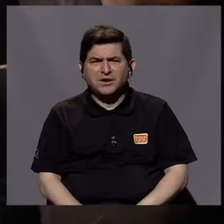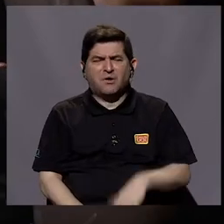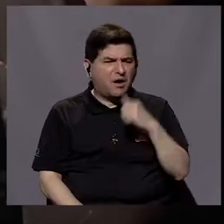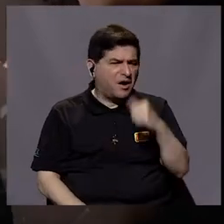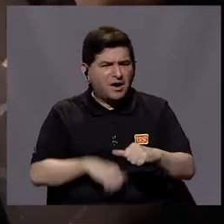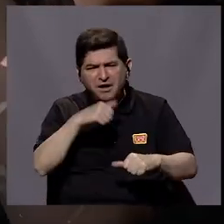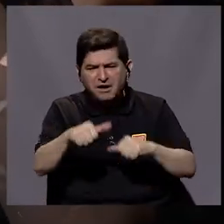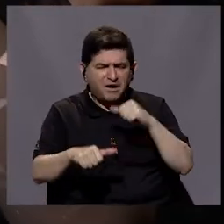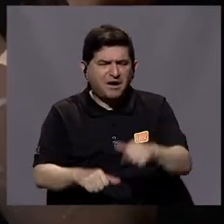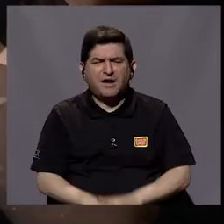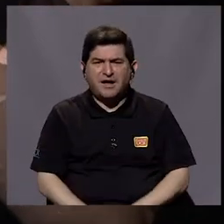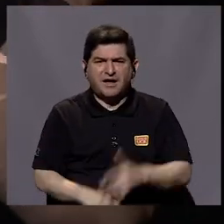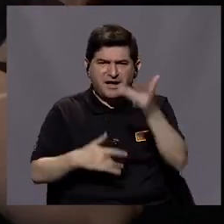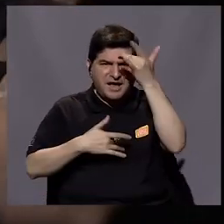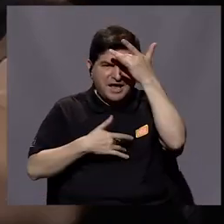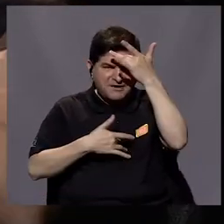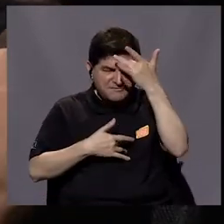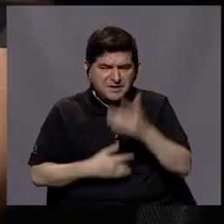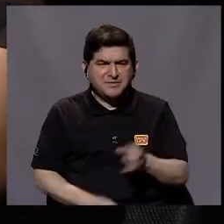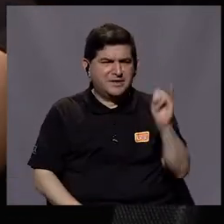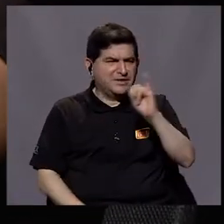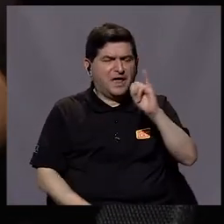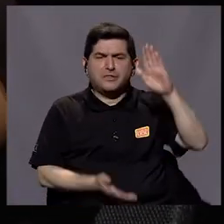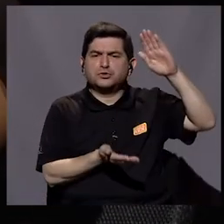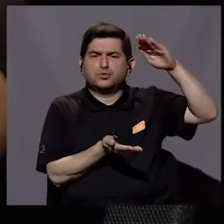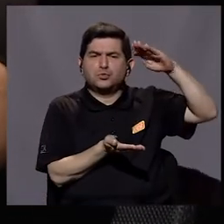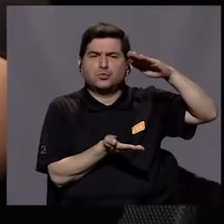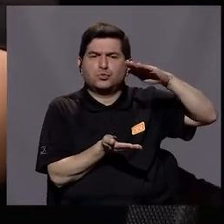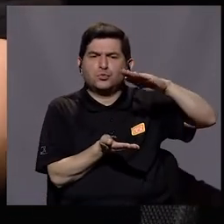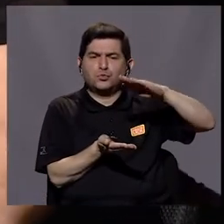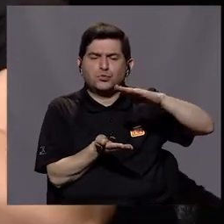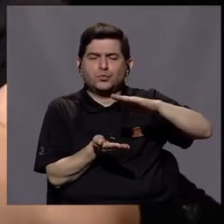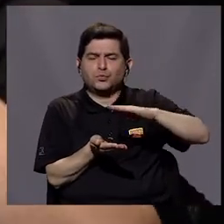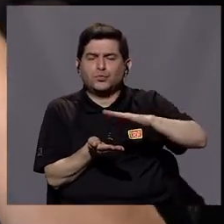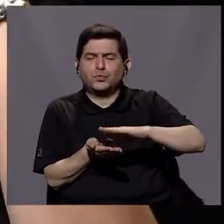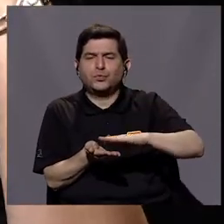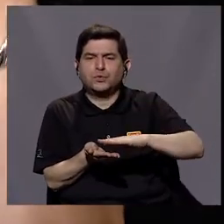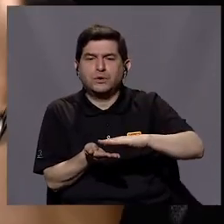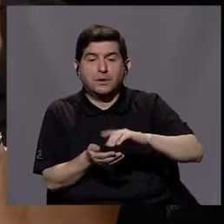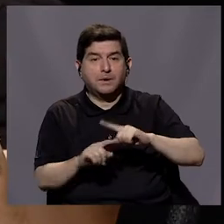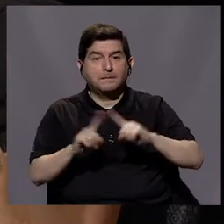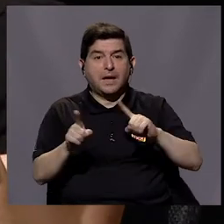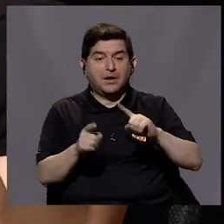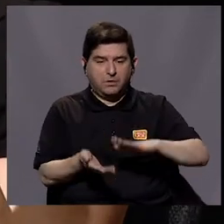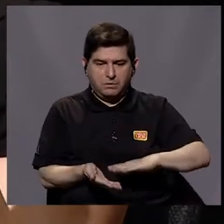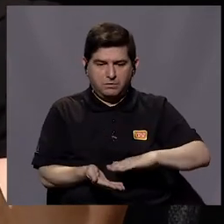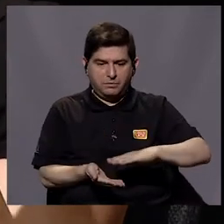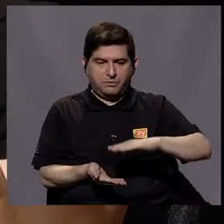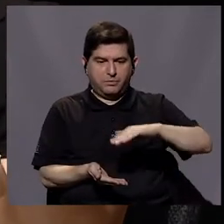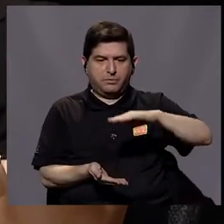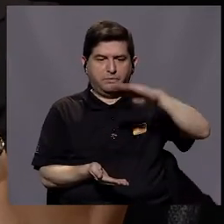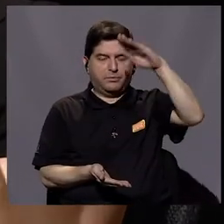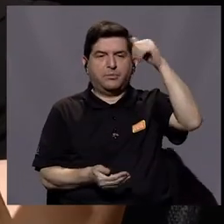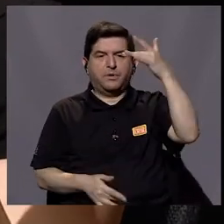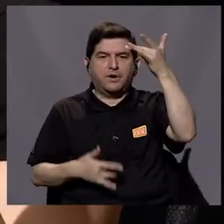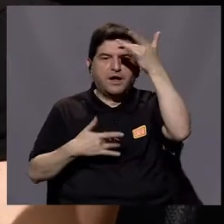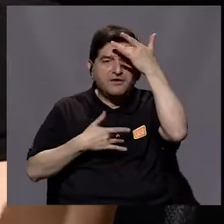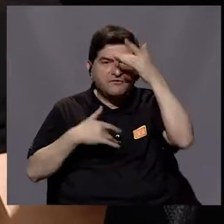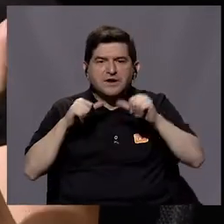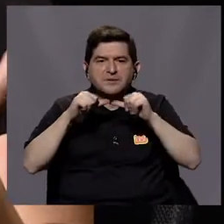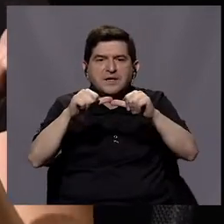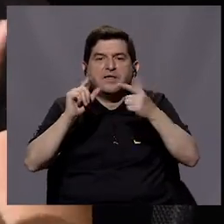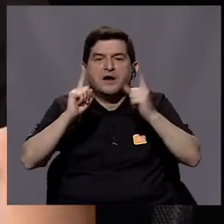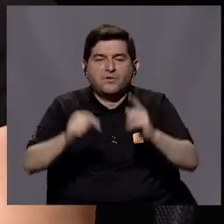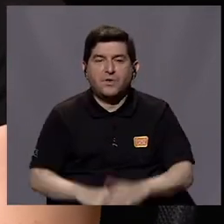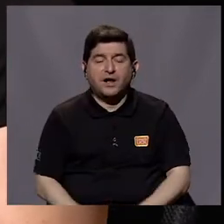combatiendo, las enfermedades infecciosas disminuyeron notablemente y empezó a tomar más supremacía las enfermedades crónicas.